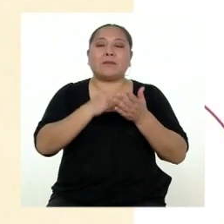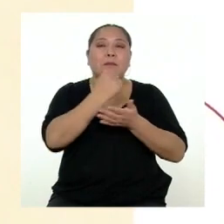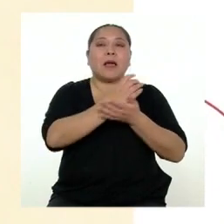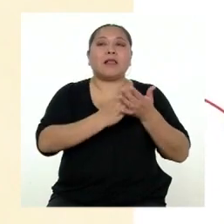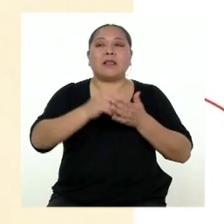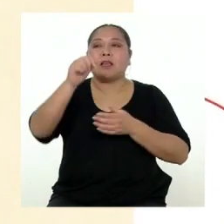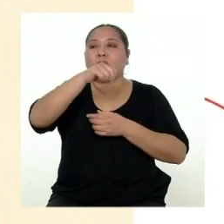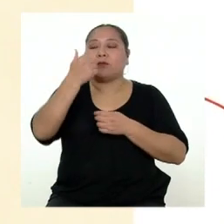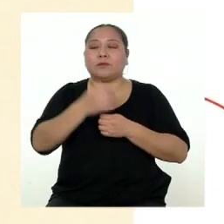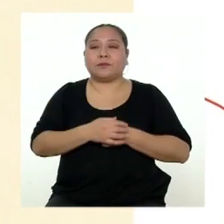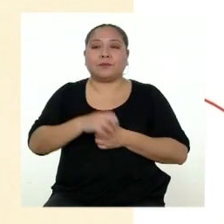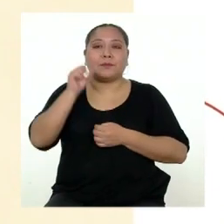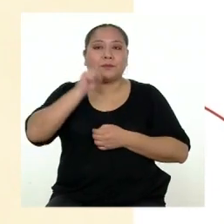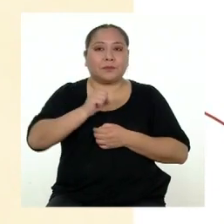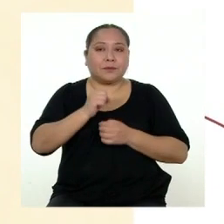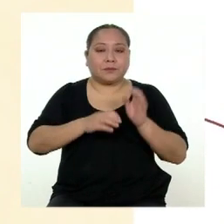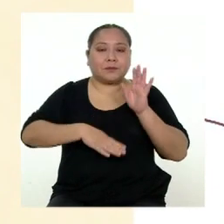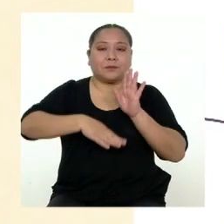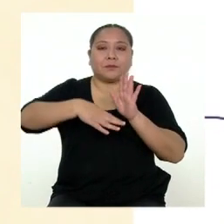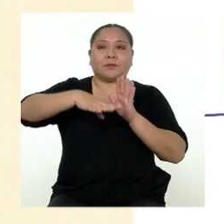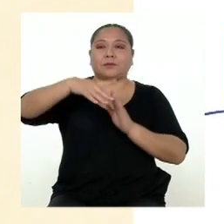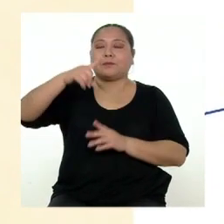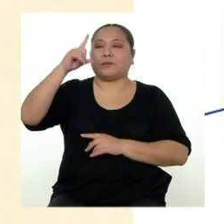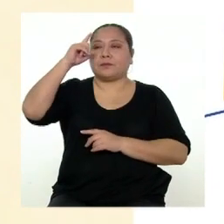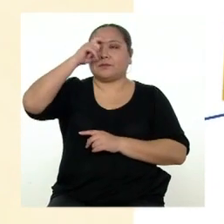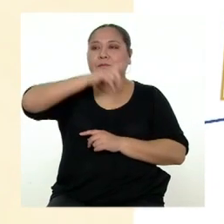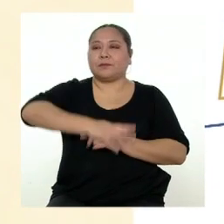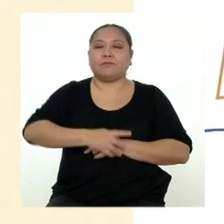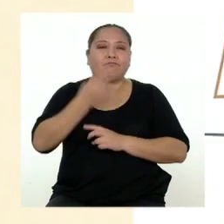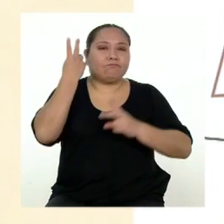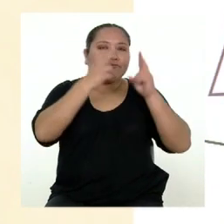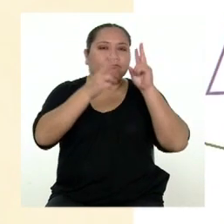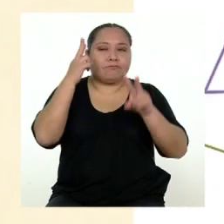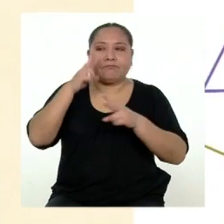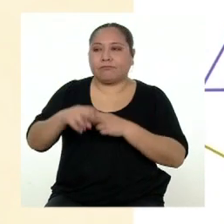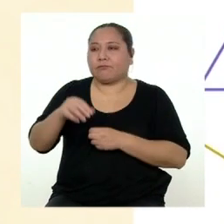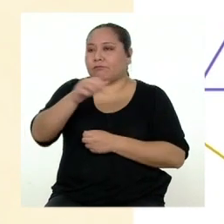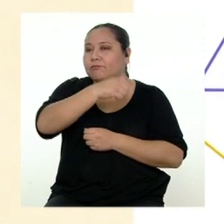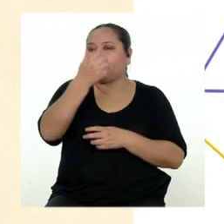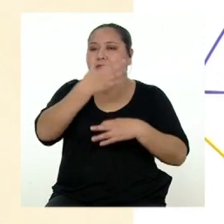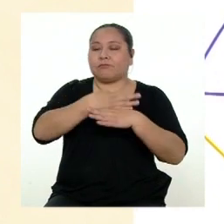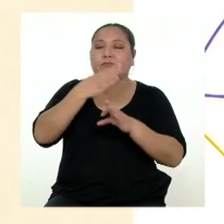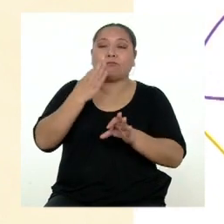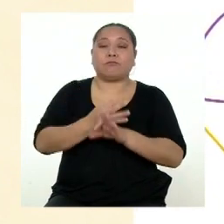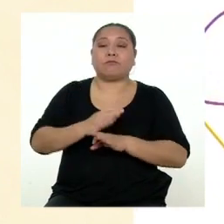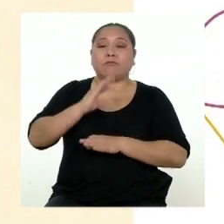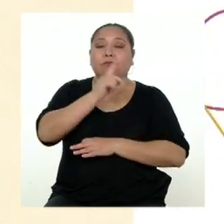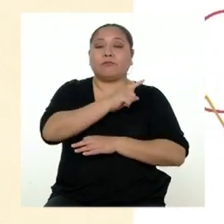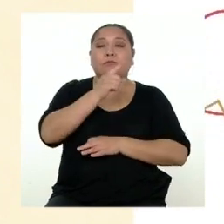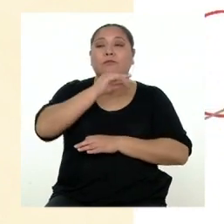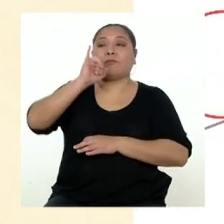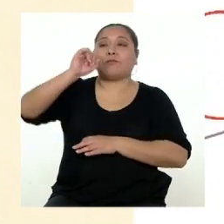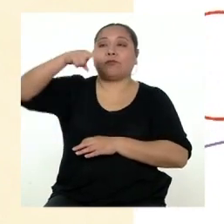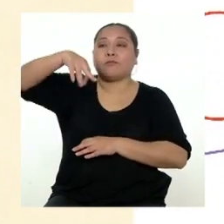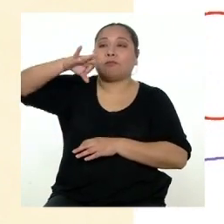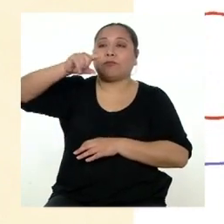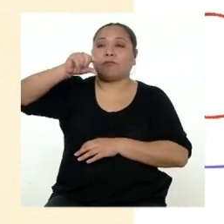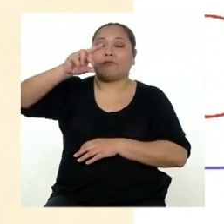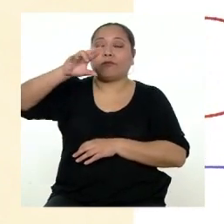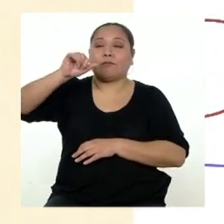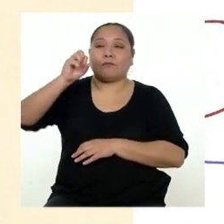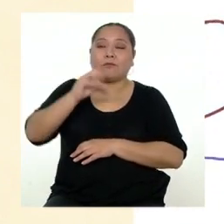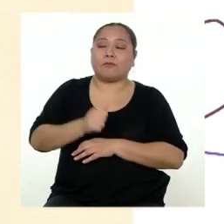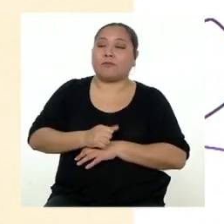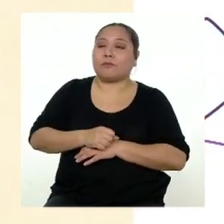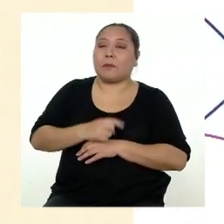Así es. Hemos subido el nivel de dificultad para ir reconociendo otros elementos de esta tipología textual. Pero